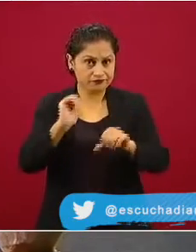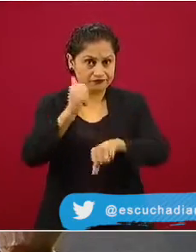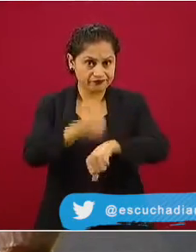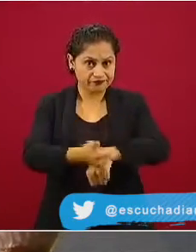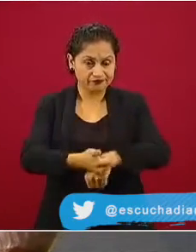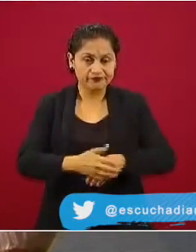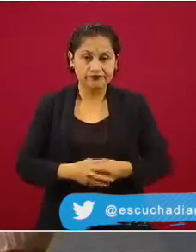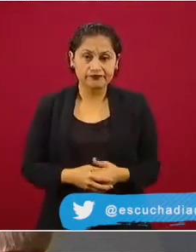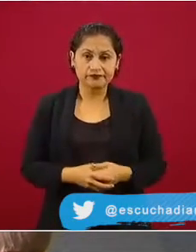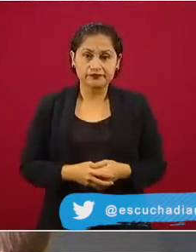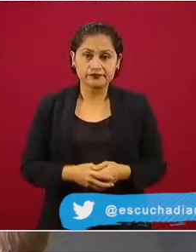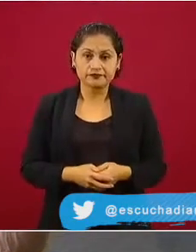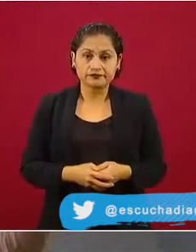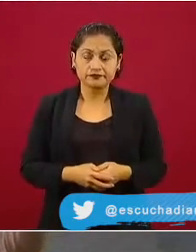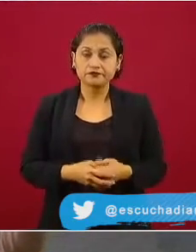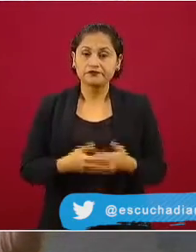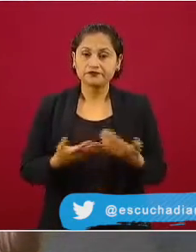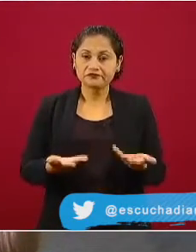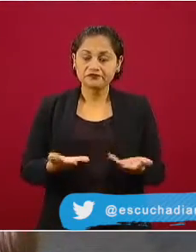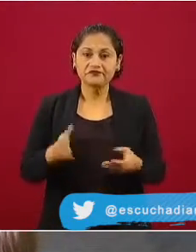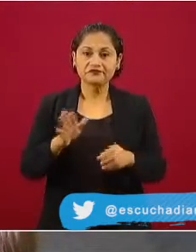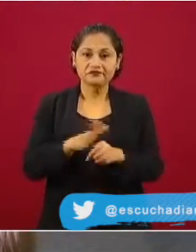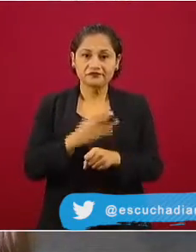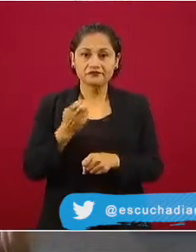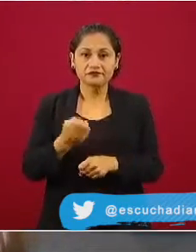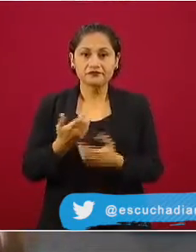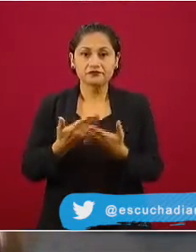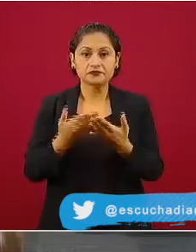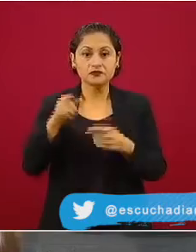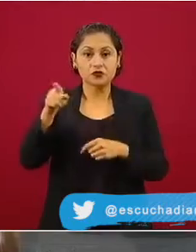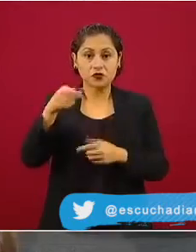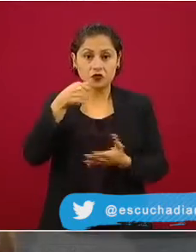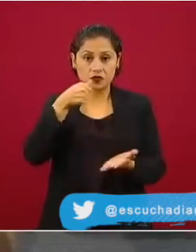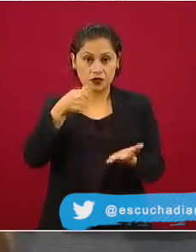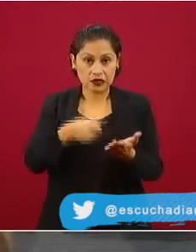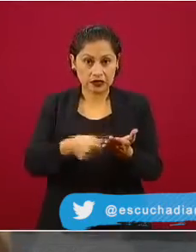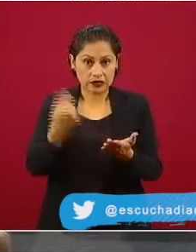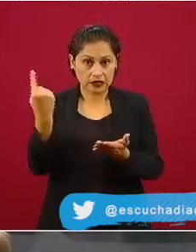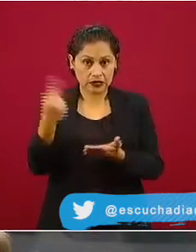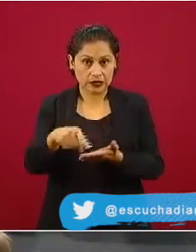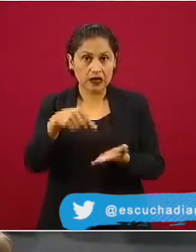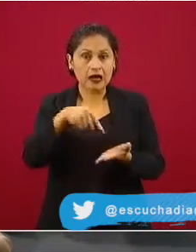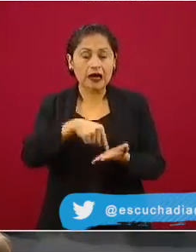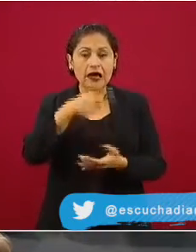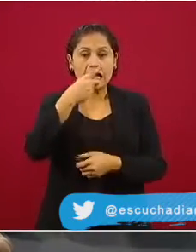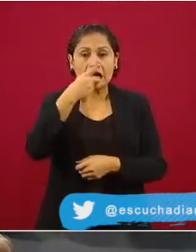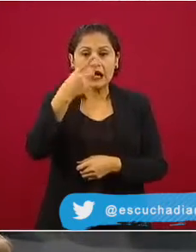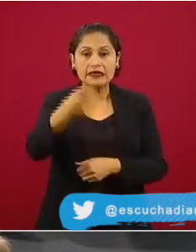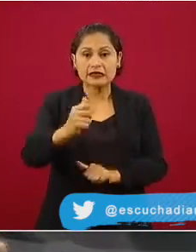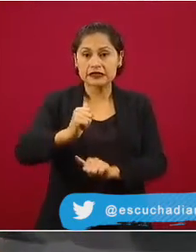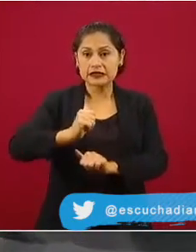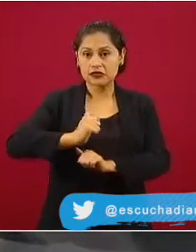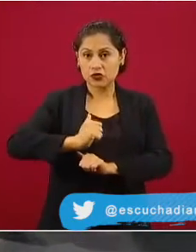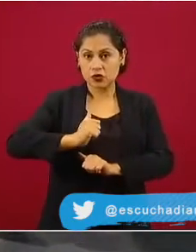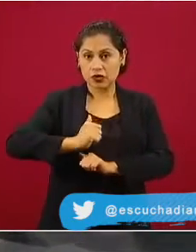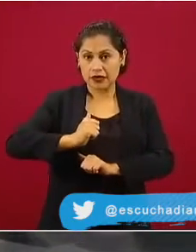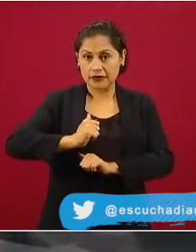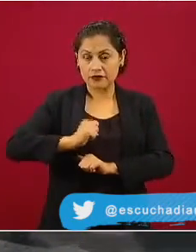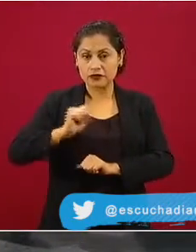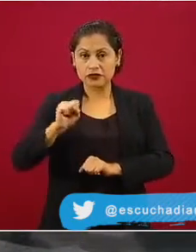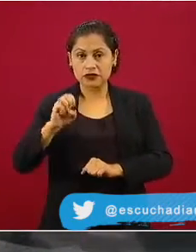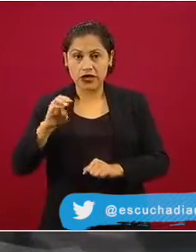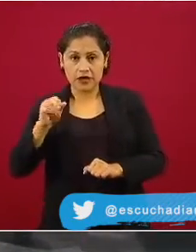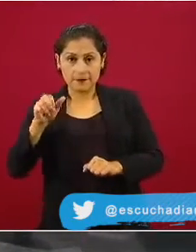El decreto que usted expidió formaliza puntualmente la función de los soldados y marinos que fueron